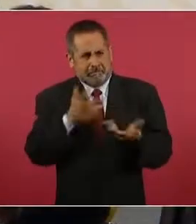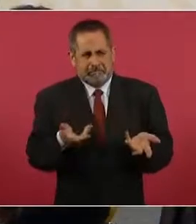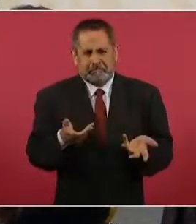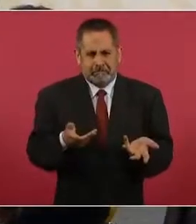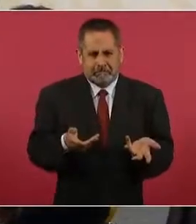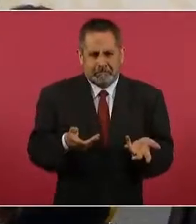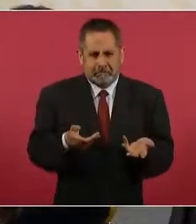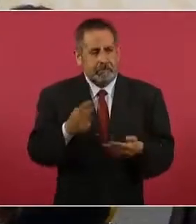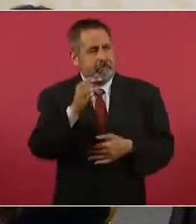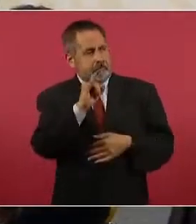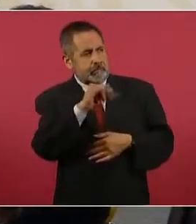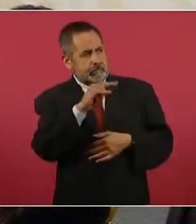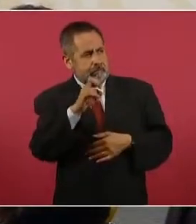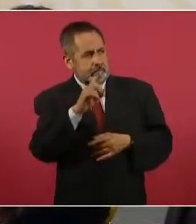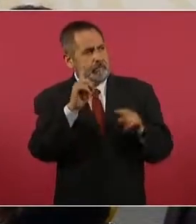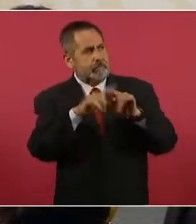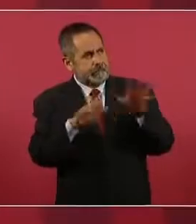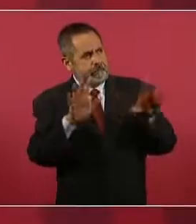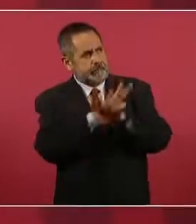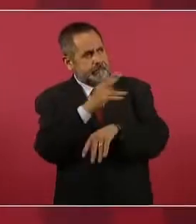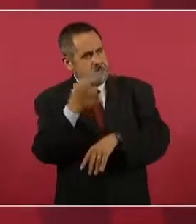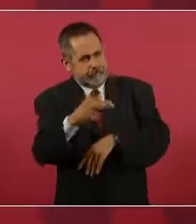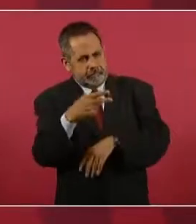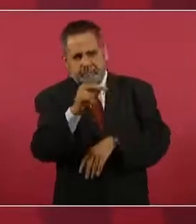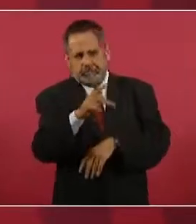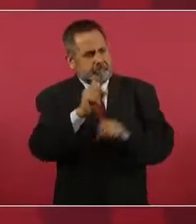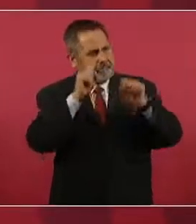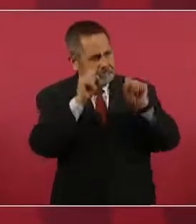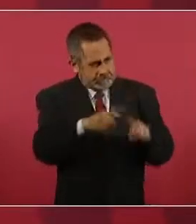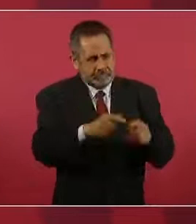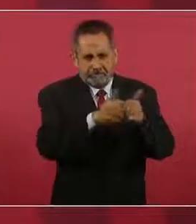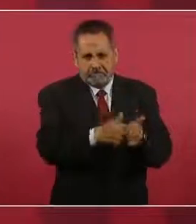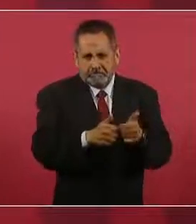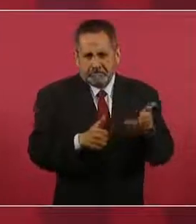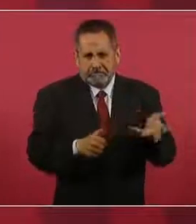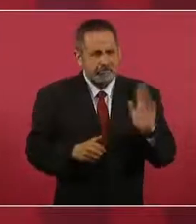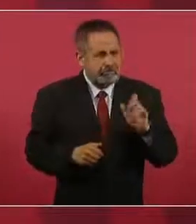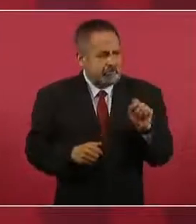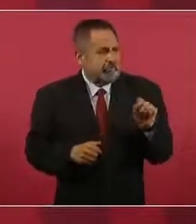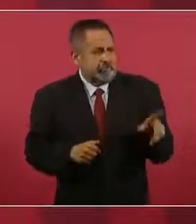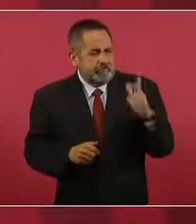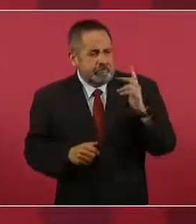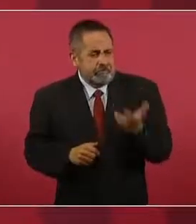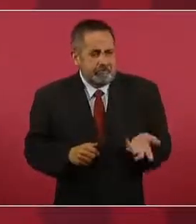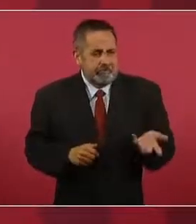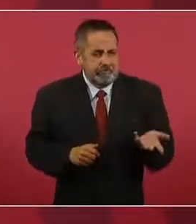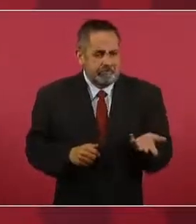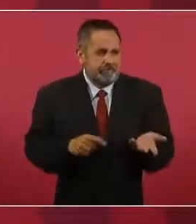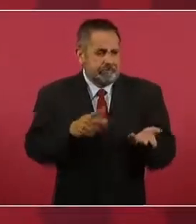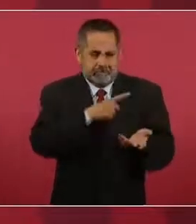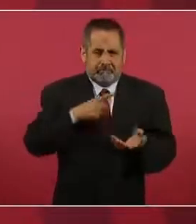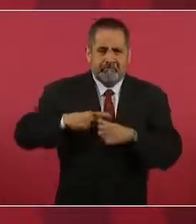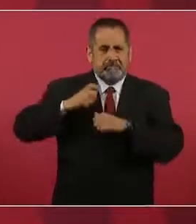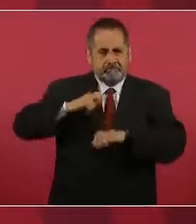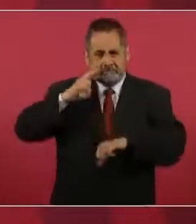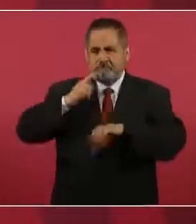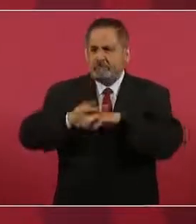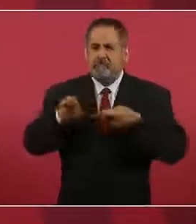a lo mejor cambia de nombre, pero pues tiene que haber un órgano